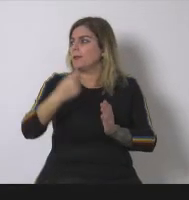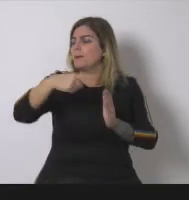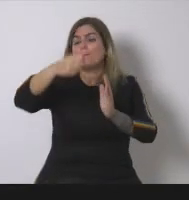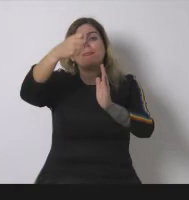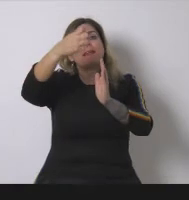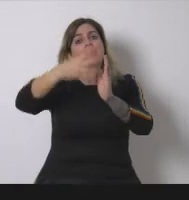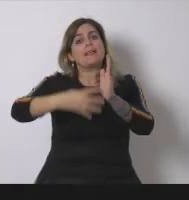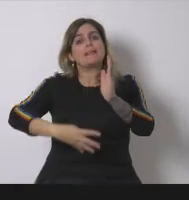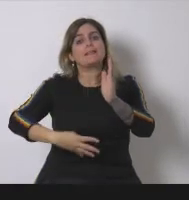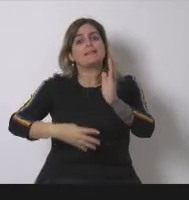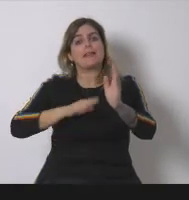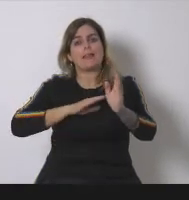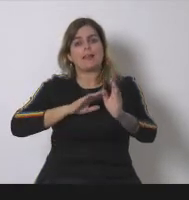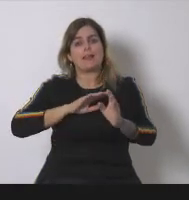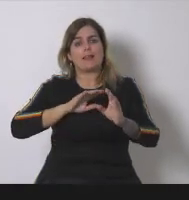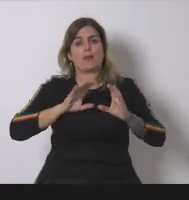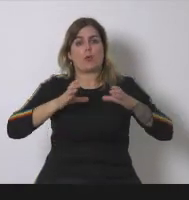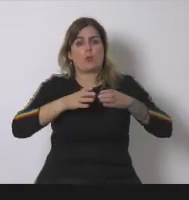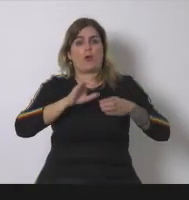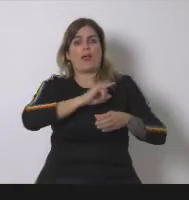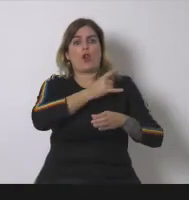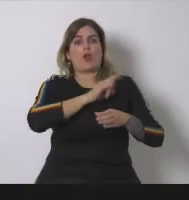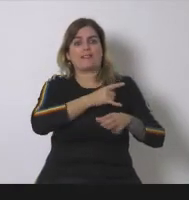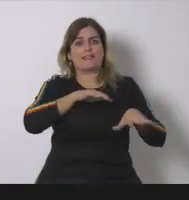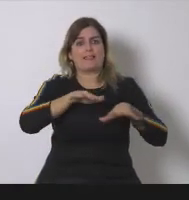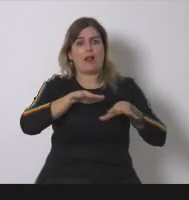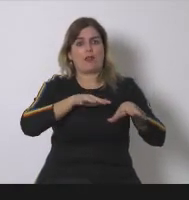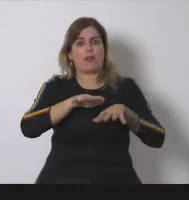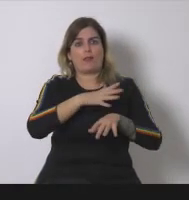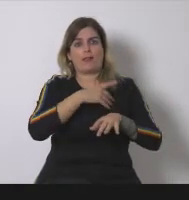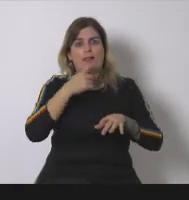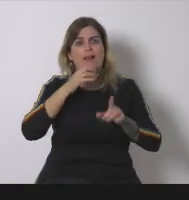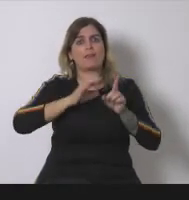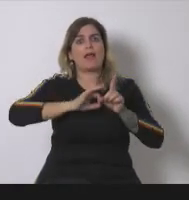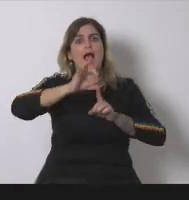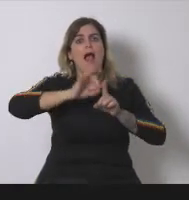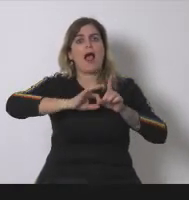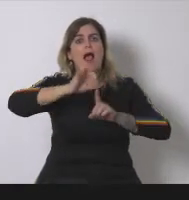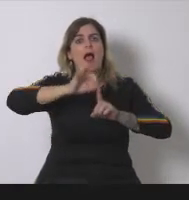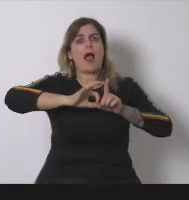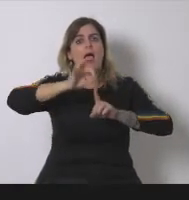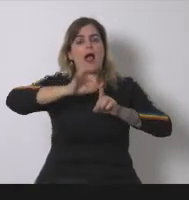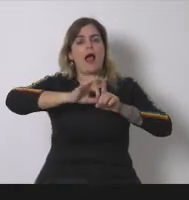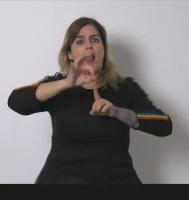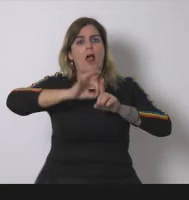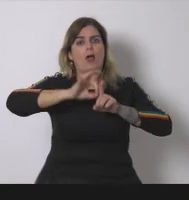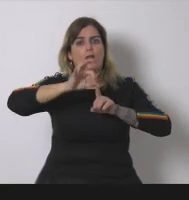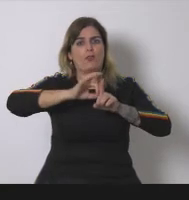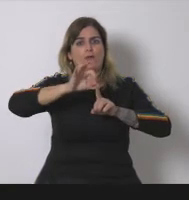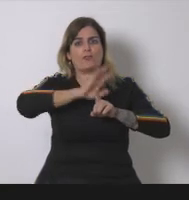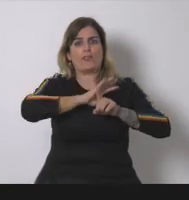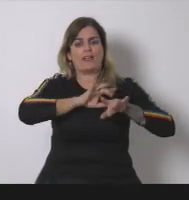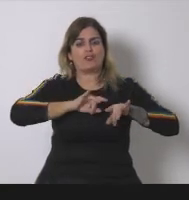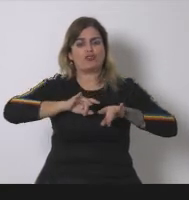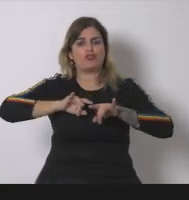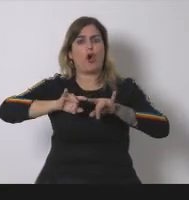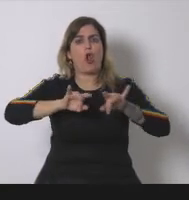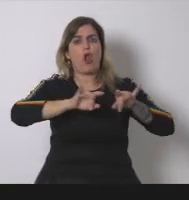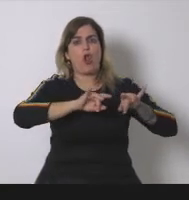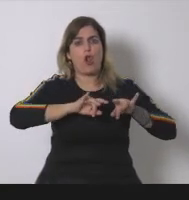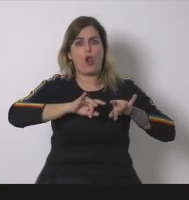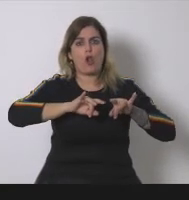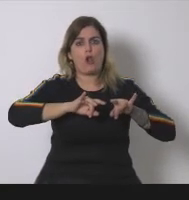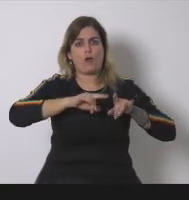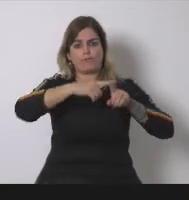esto es una lista de ecologistas en acción sobre la graduación de los terrenos de más favorable a más desfavorable